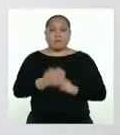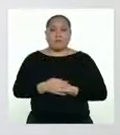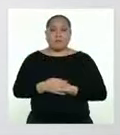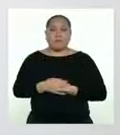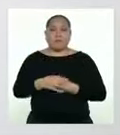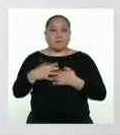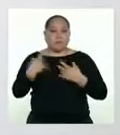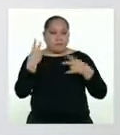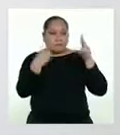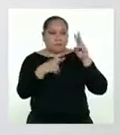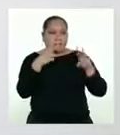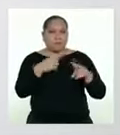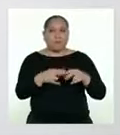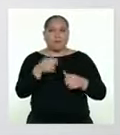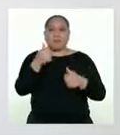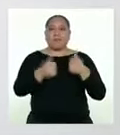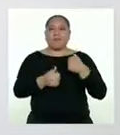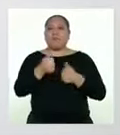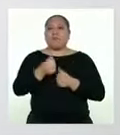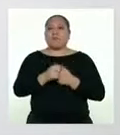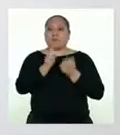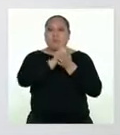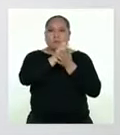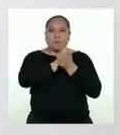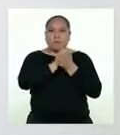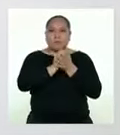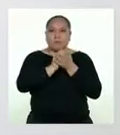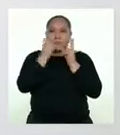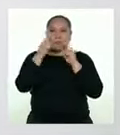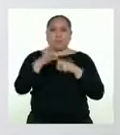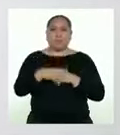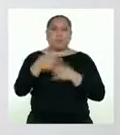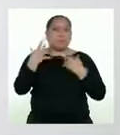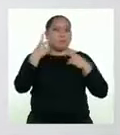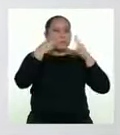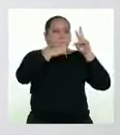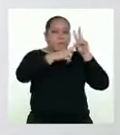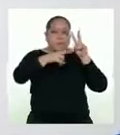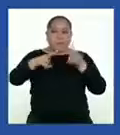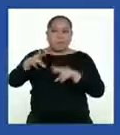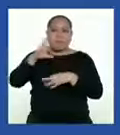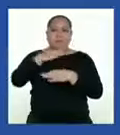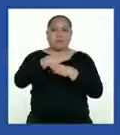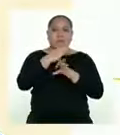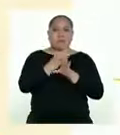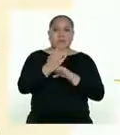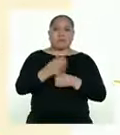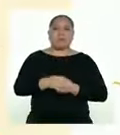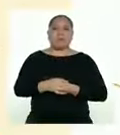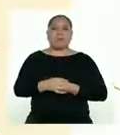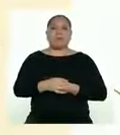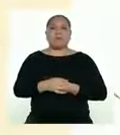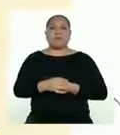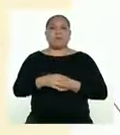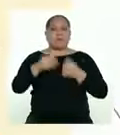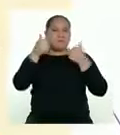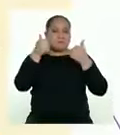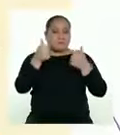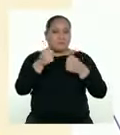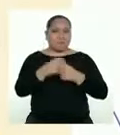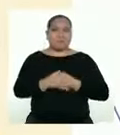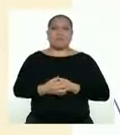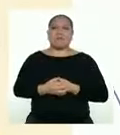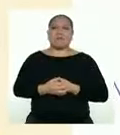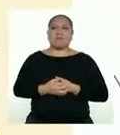podemos intuir de qué tipo de texto se trata. Pues ya estamos viendo su estructura. Muy bien.